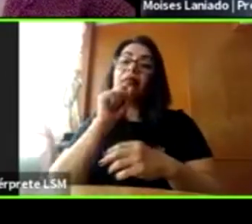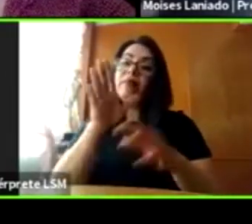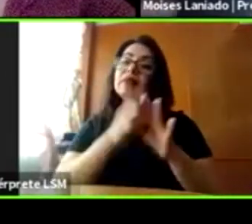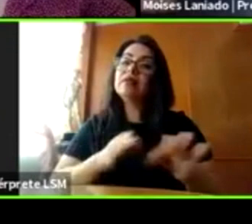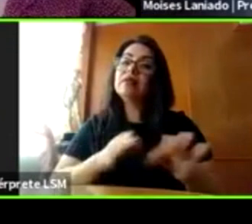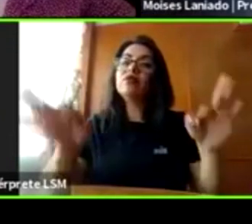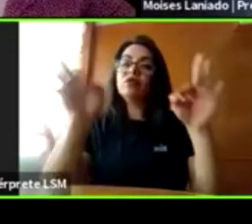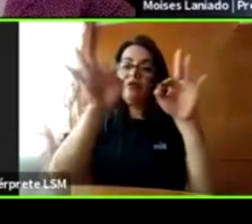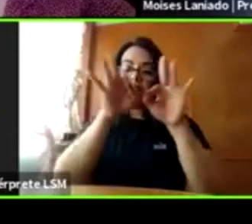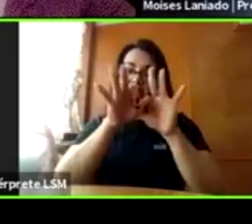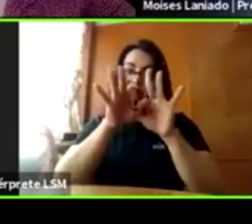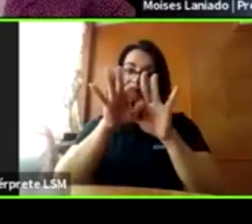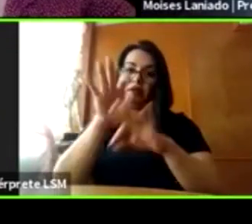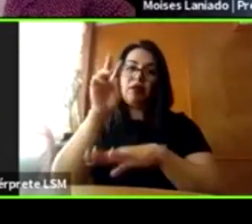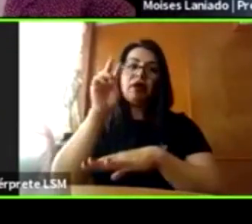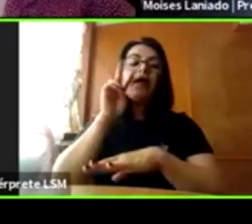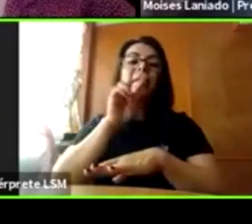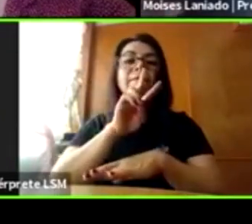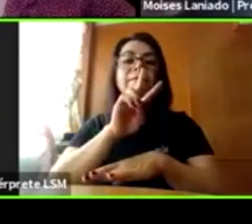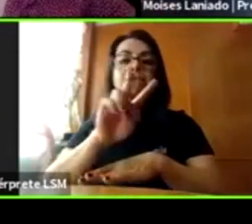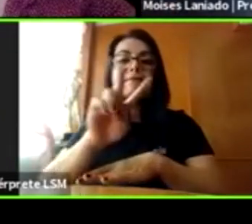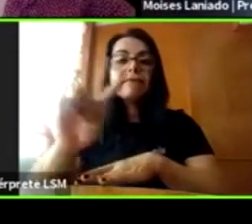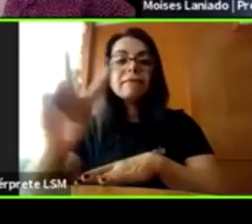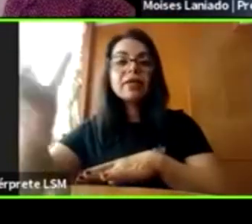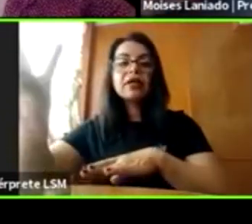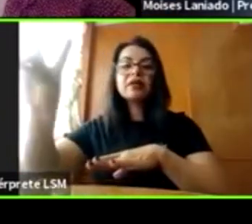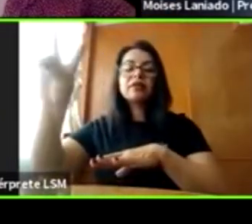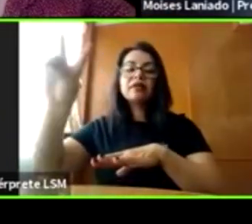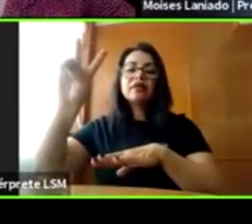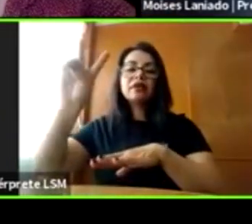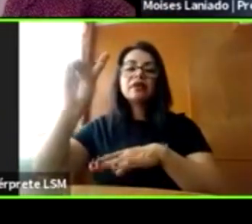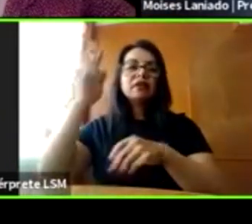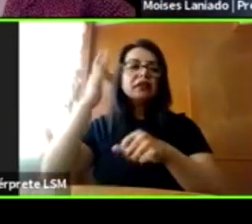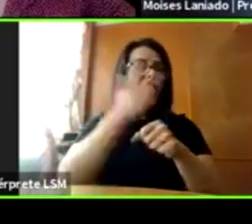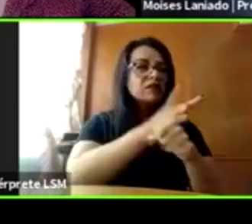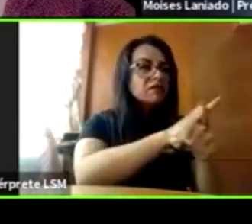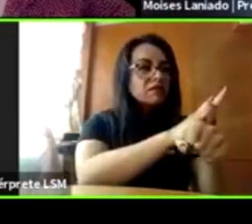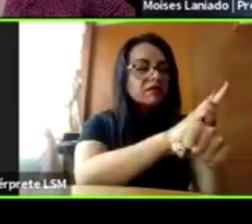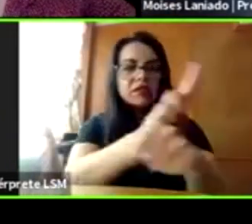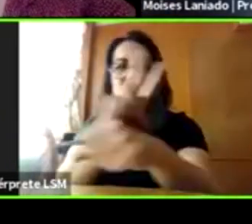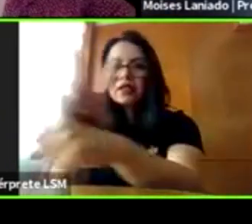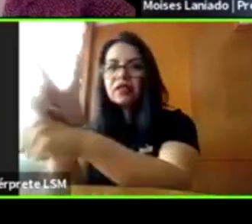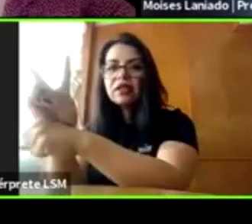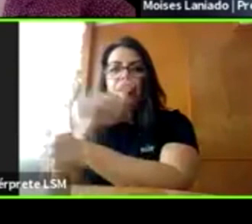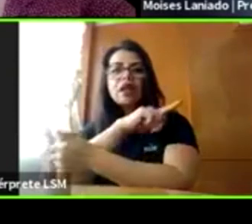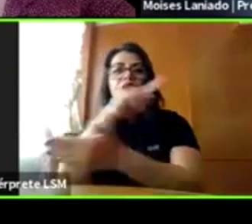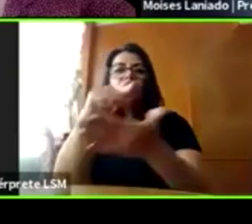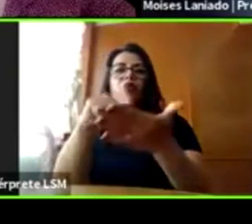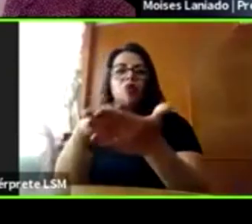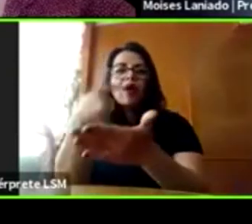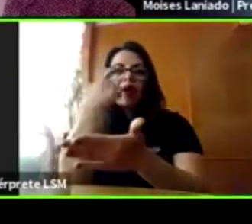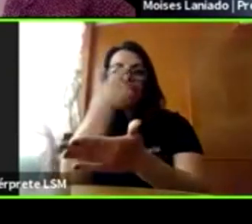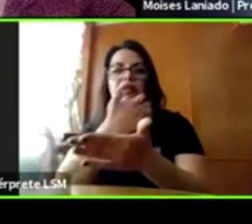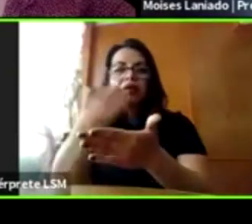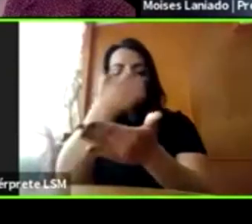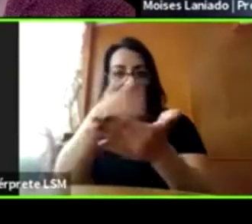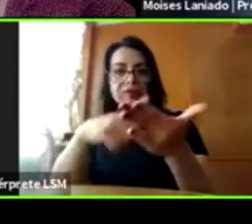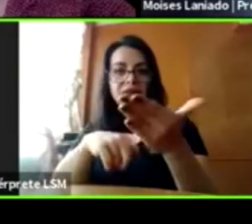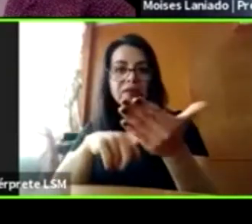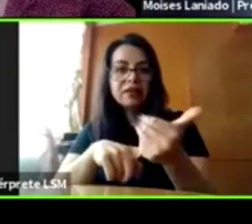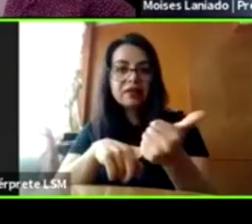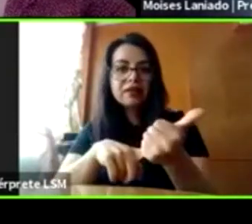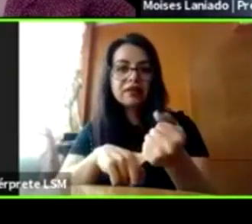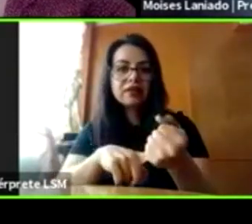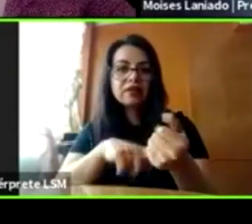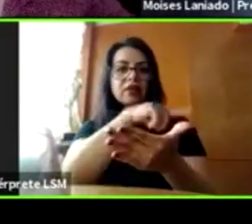peligrosos de la escuela, covachas, bodegas, los baños, etcétera, etcétera, que normalmente son lugares